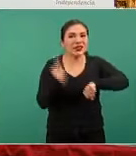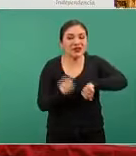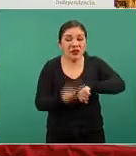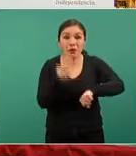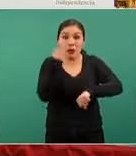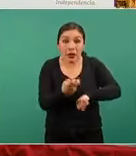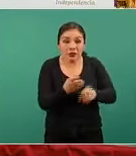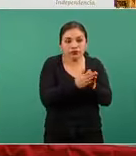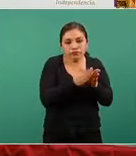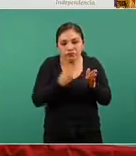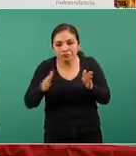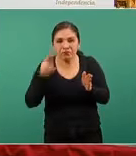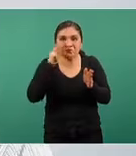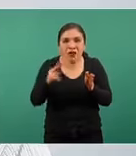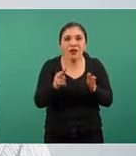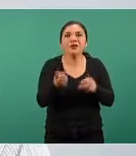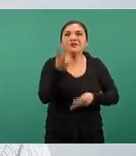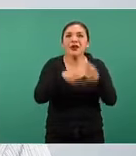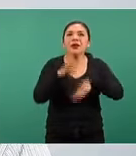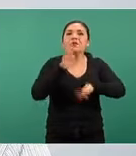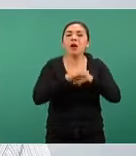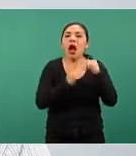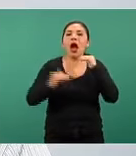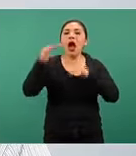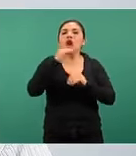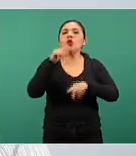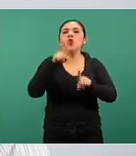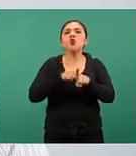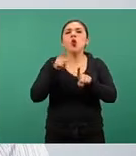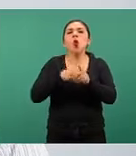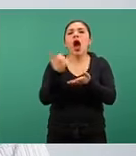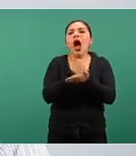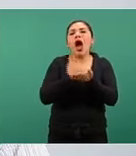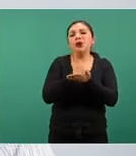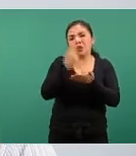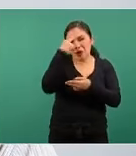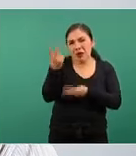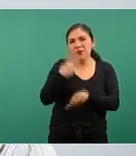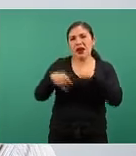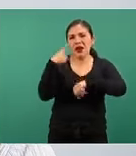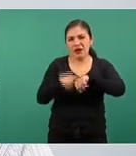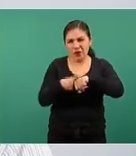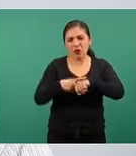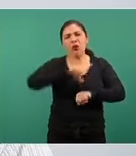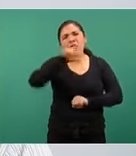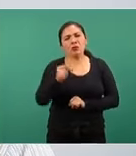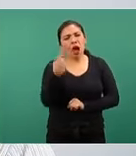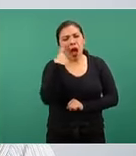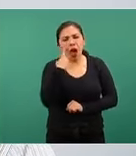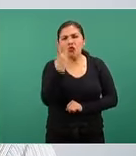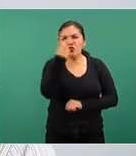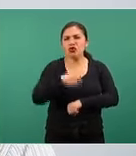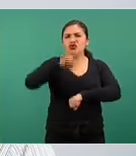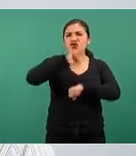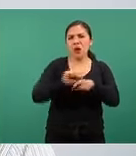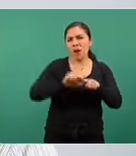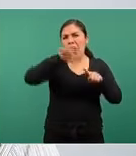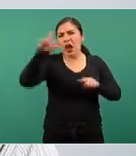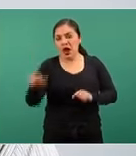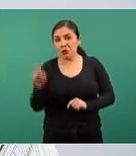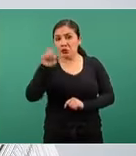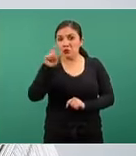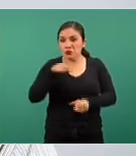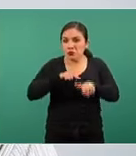empezamos a ver un incremento en la línea azul de la carga de enfermedad. Normalmente, dos semanas después, si este incremento